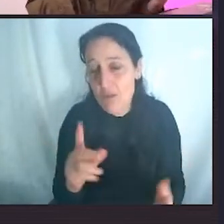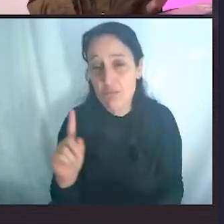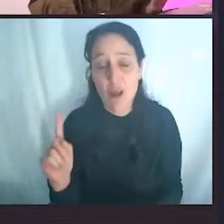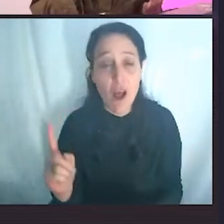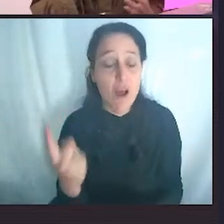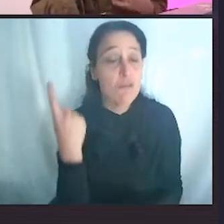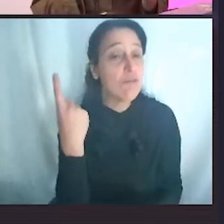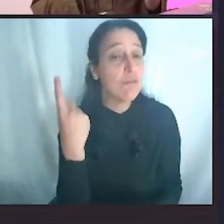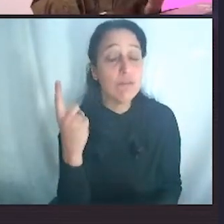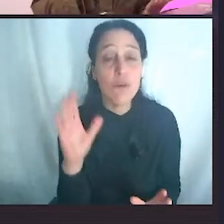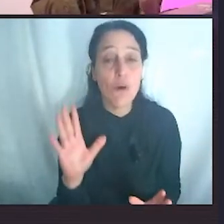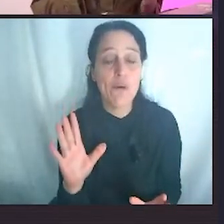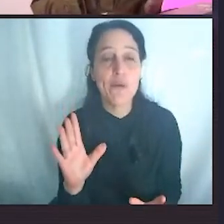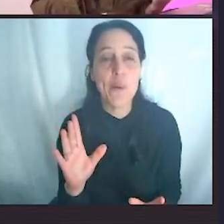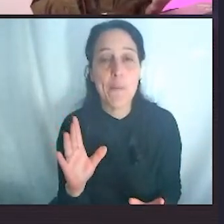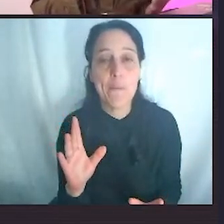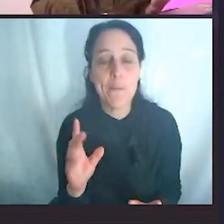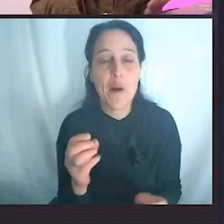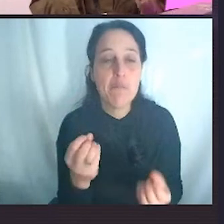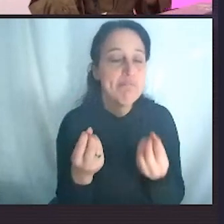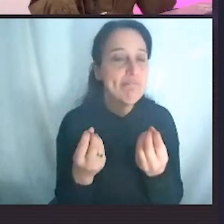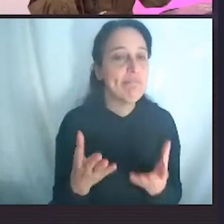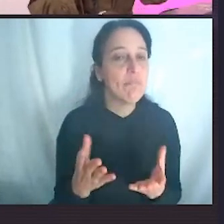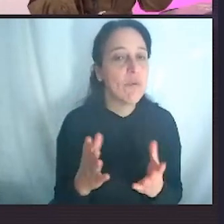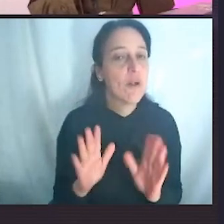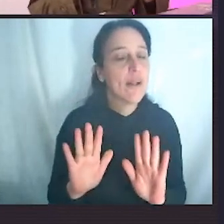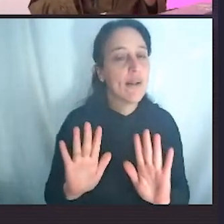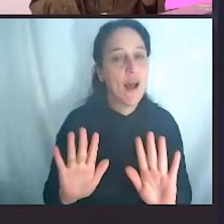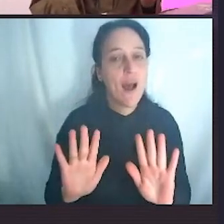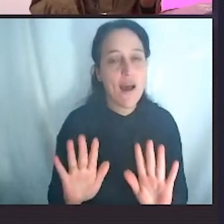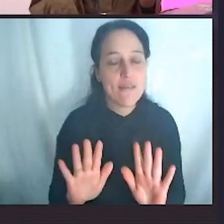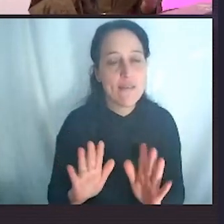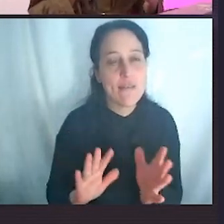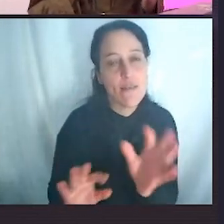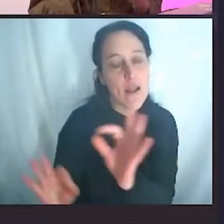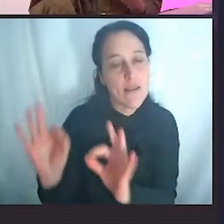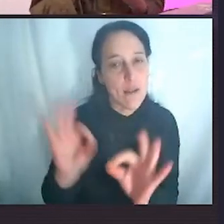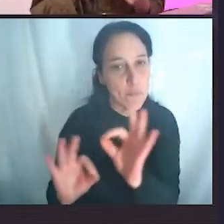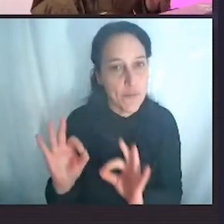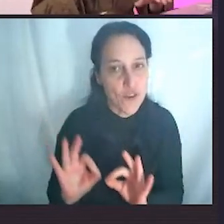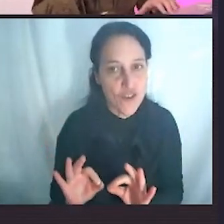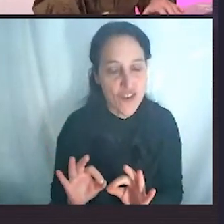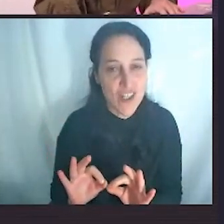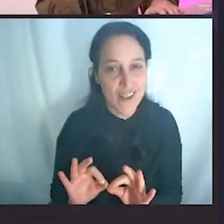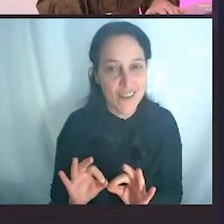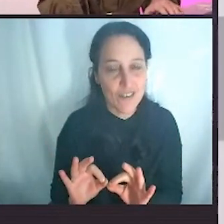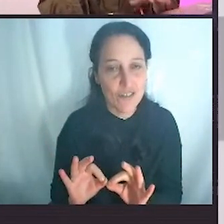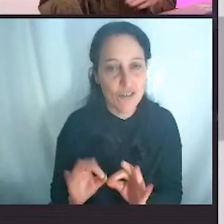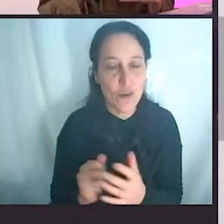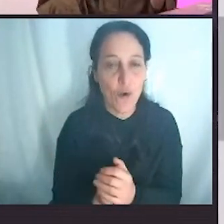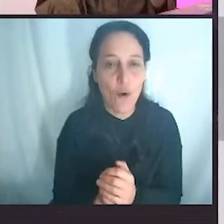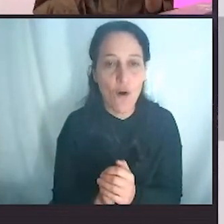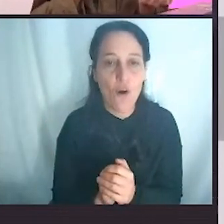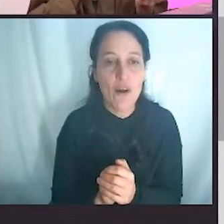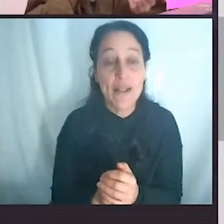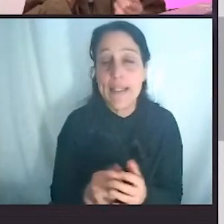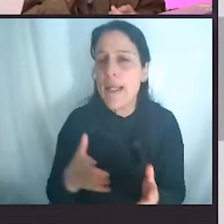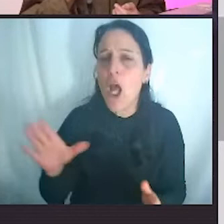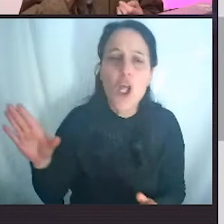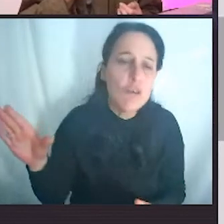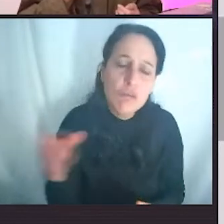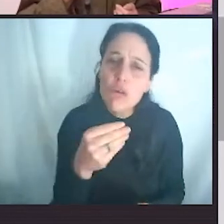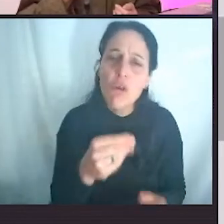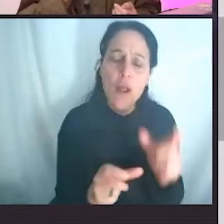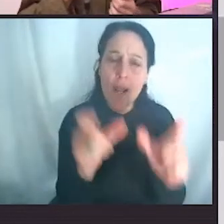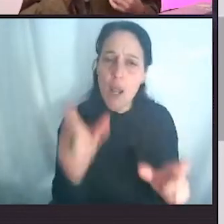organización descentralizada y autónoma. Y también es descentralizada porque justamente todos los usuarios van a poder participar de este